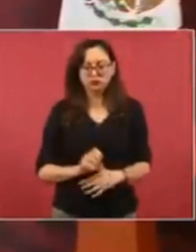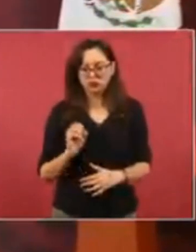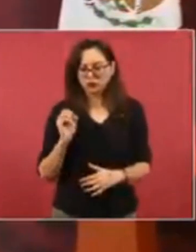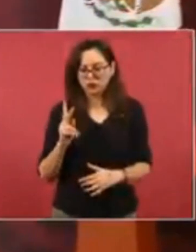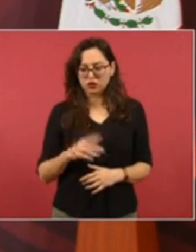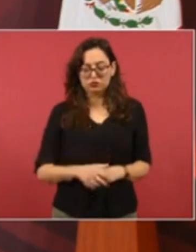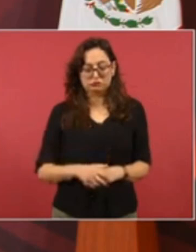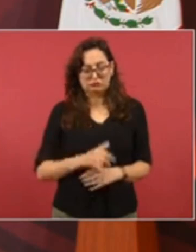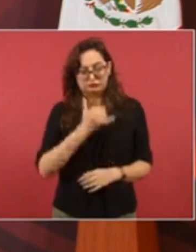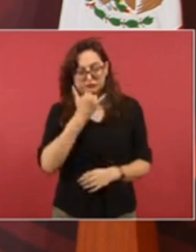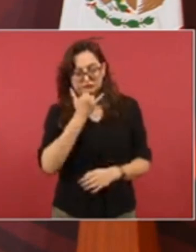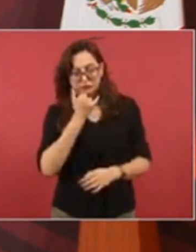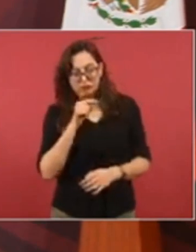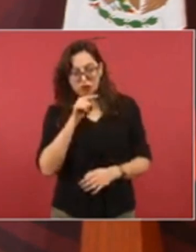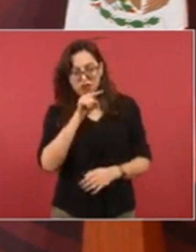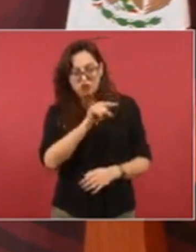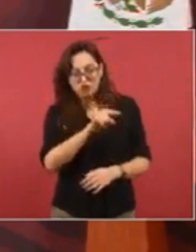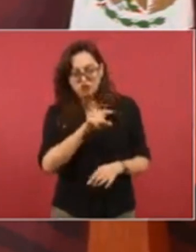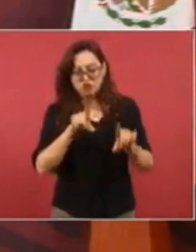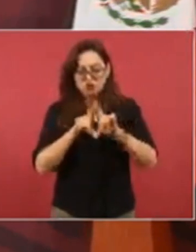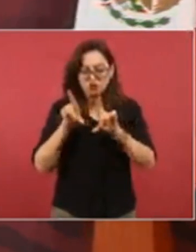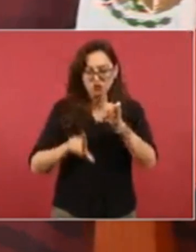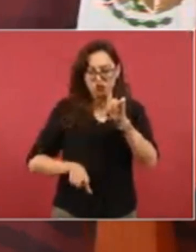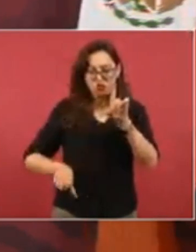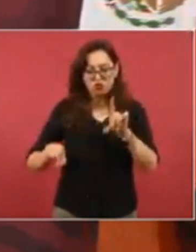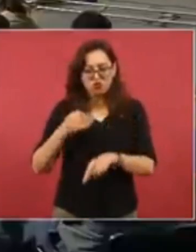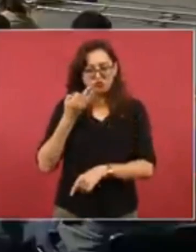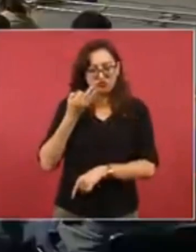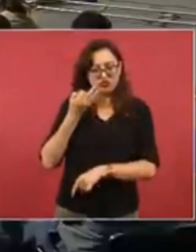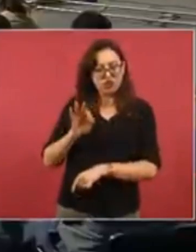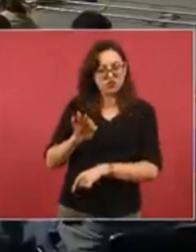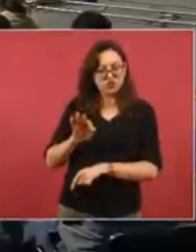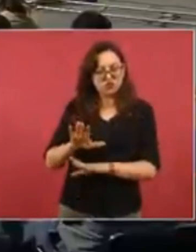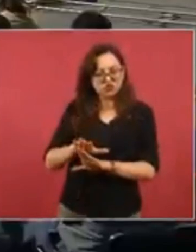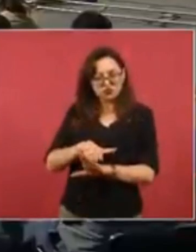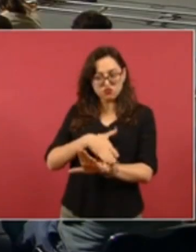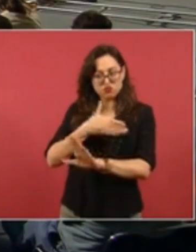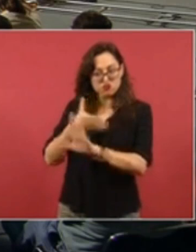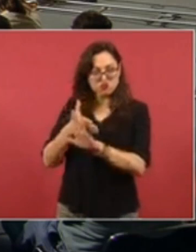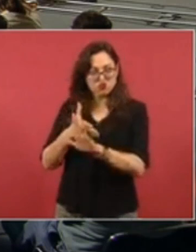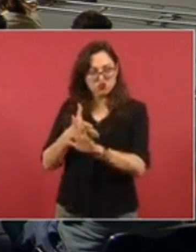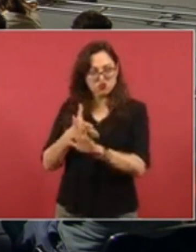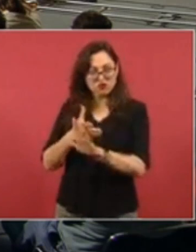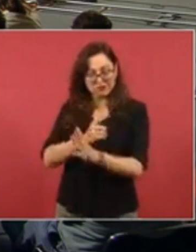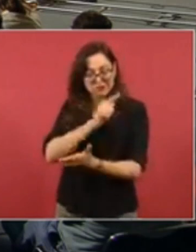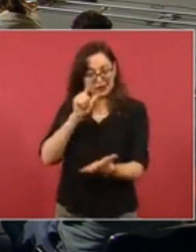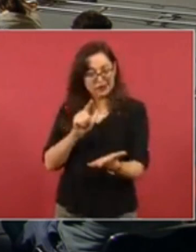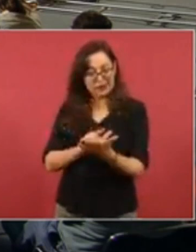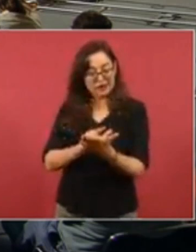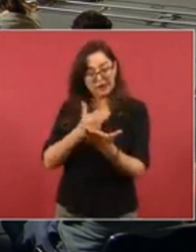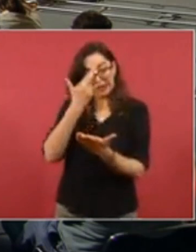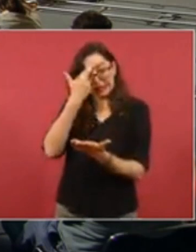antipatriótico que no está